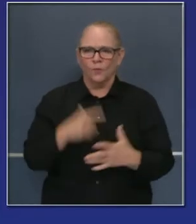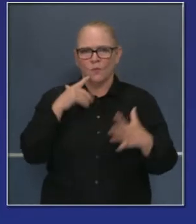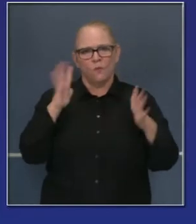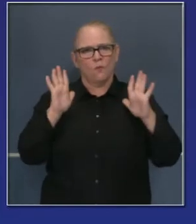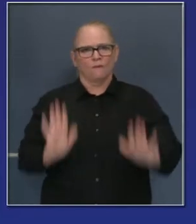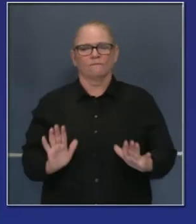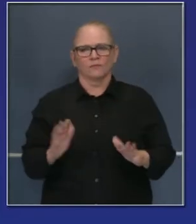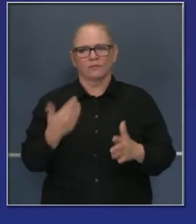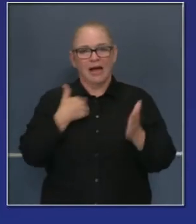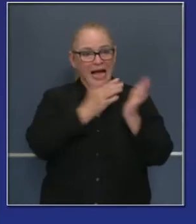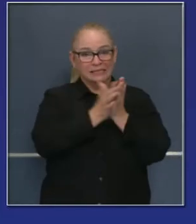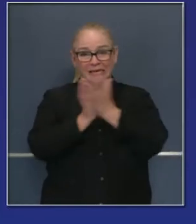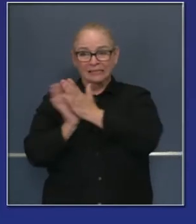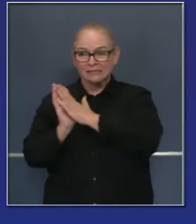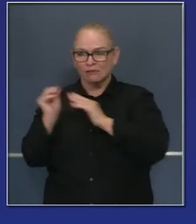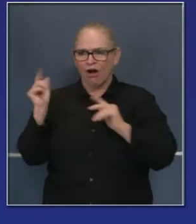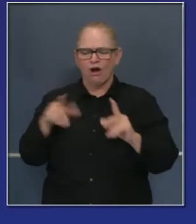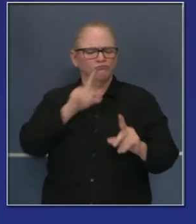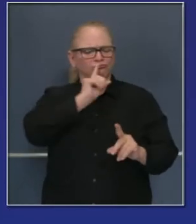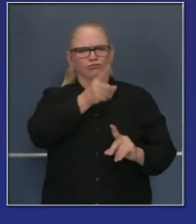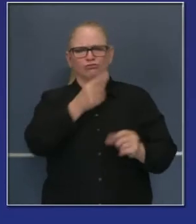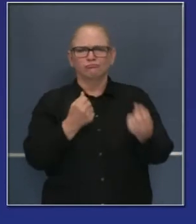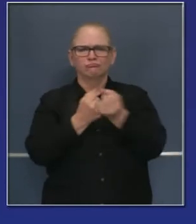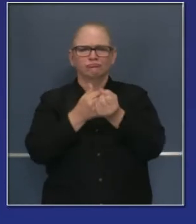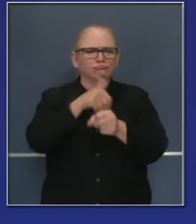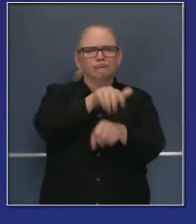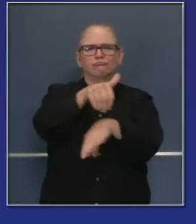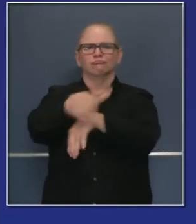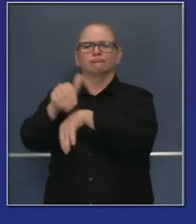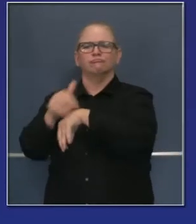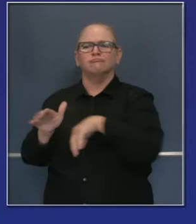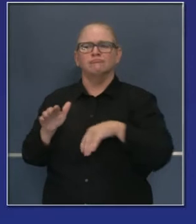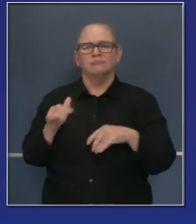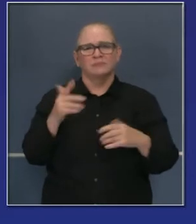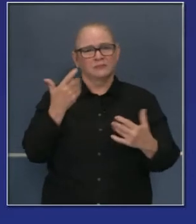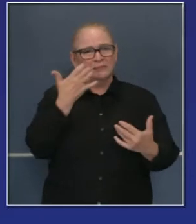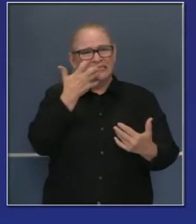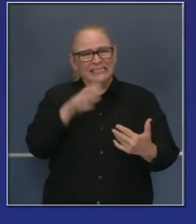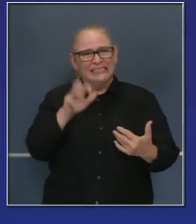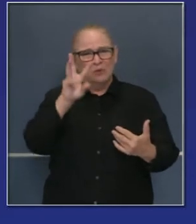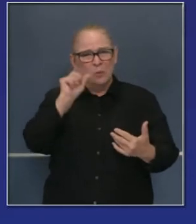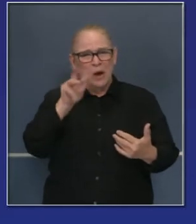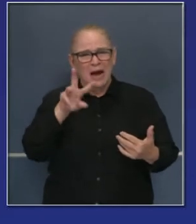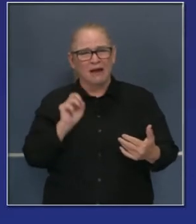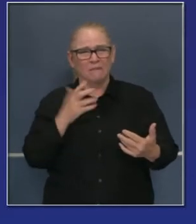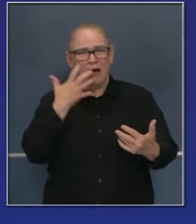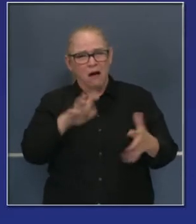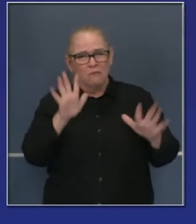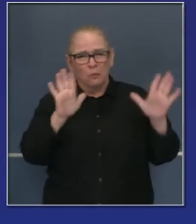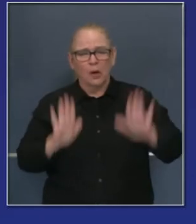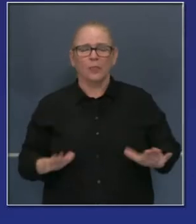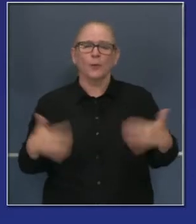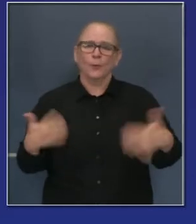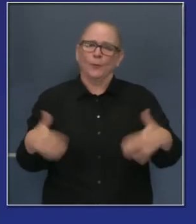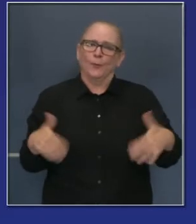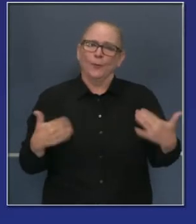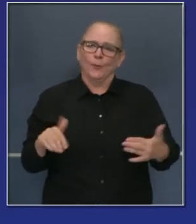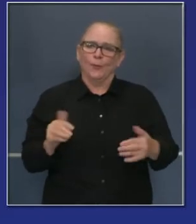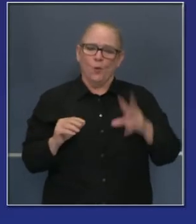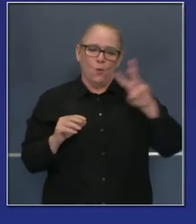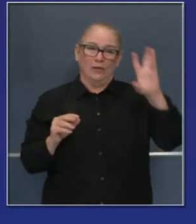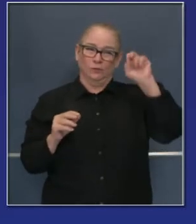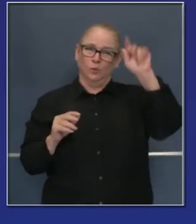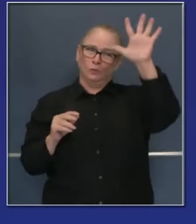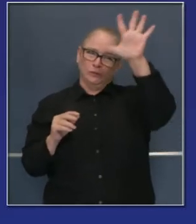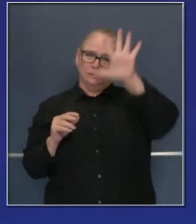pedidos el hecho, el esfuerzo que están haciendo. Definitivamente estamos claros en que es una gran ayuda. Estos incendios a